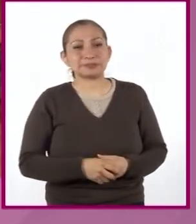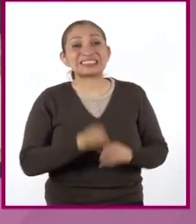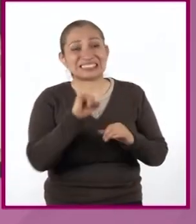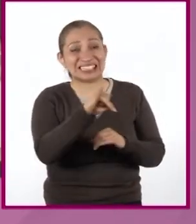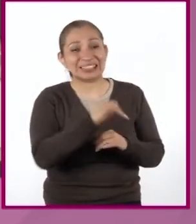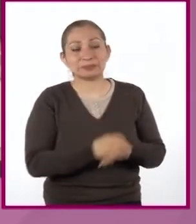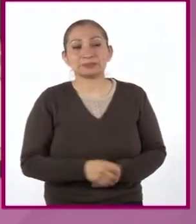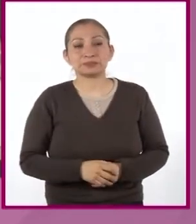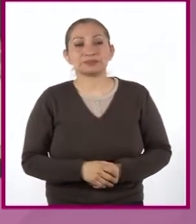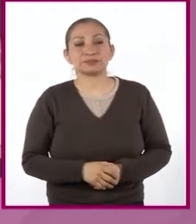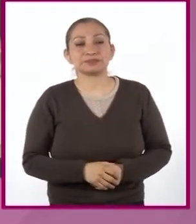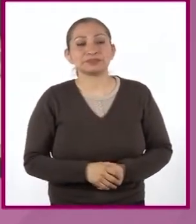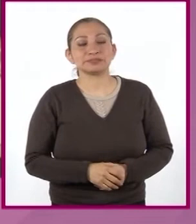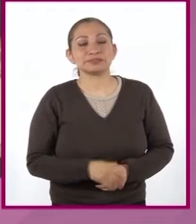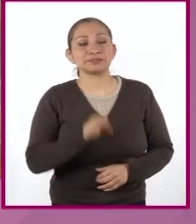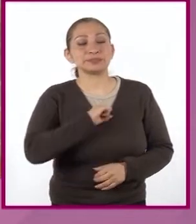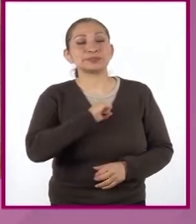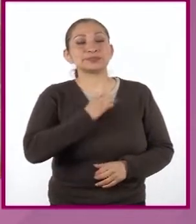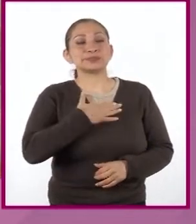Sí.